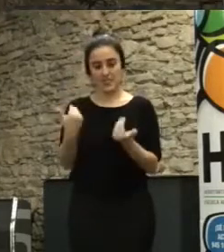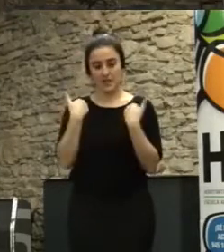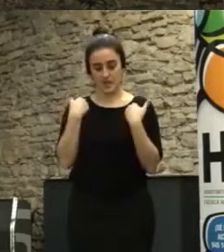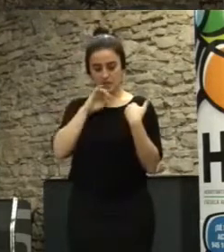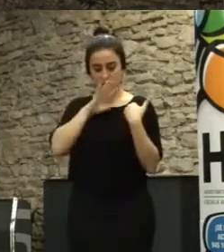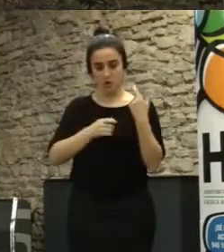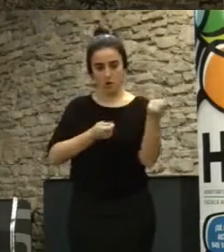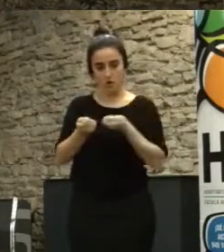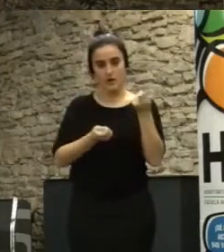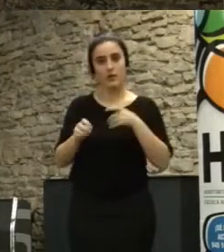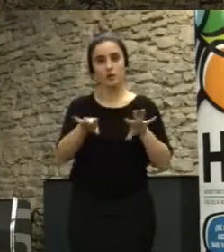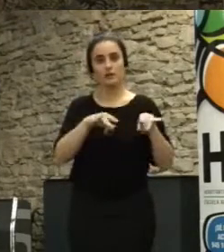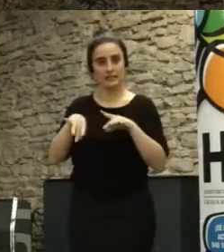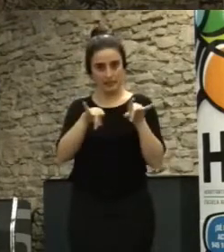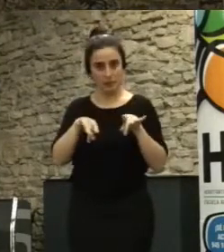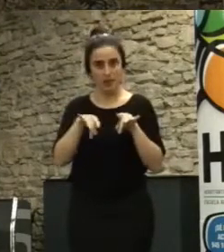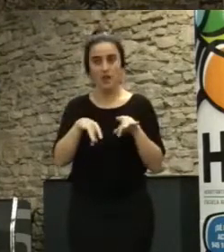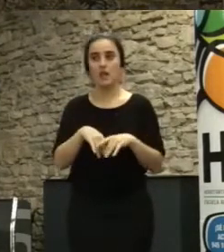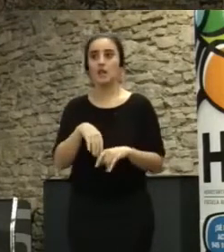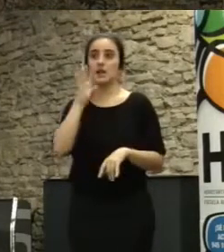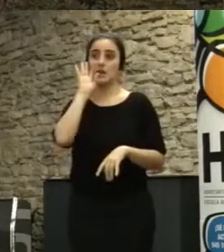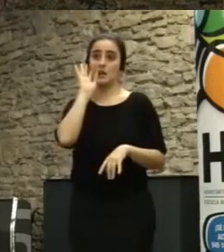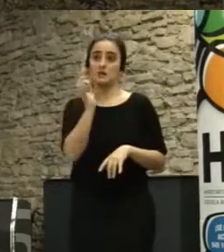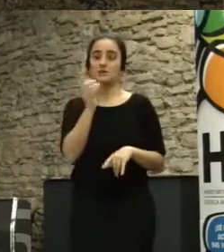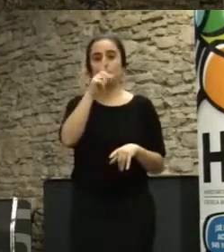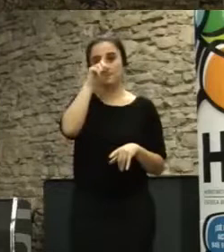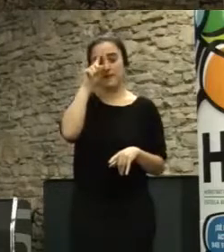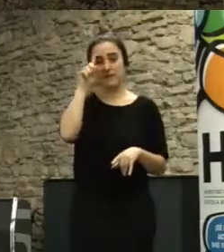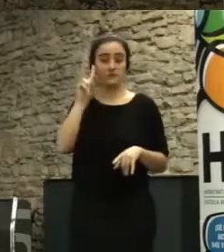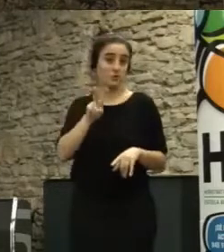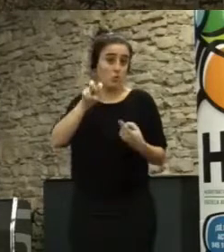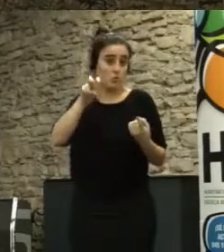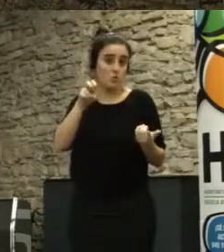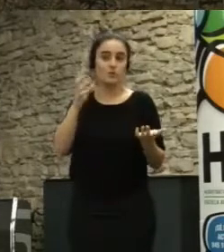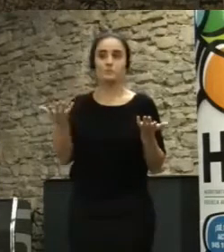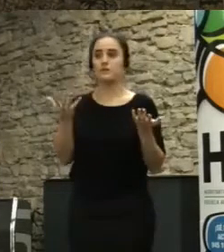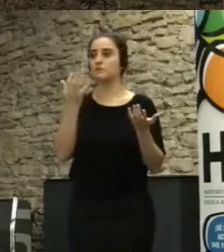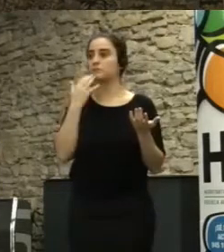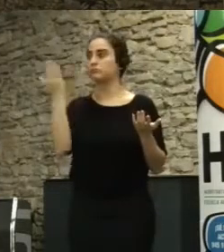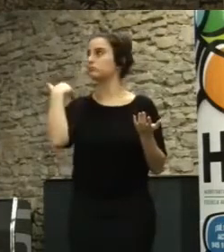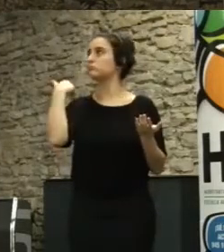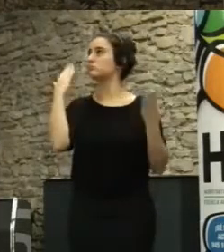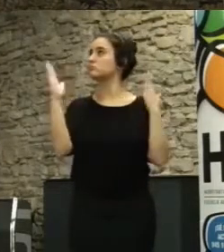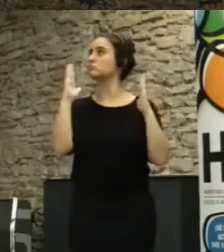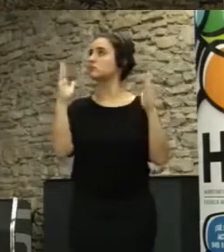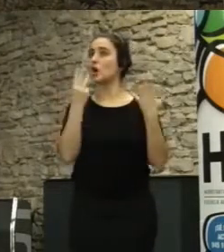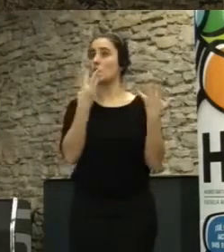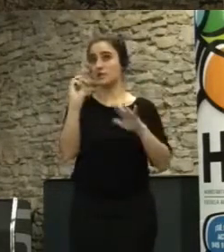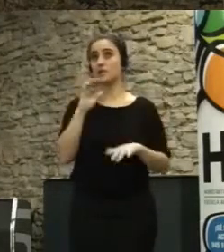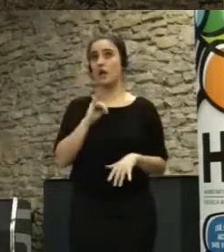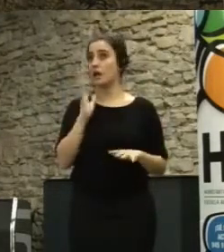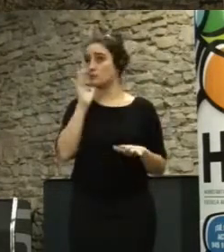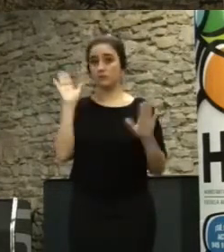coordinación territorial, es verdad que para Madrid es una gran novedad pero para los 80 pero los desmantelaron,